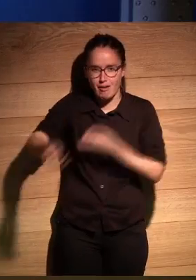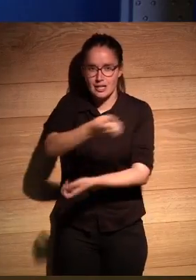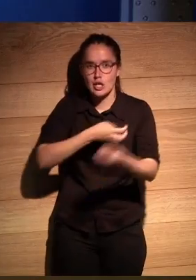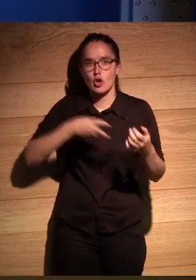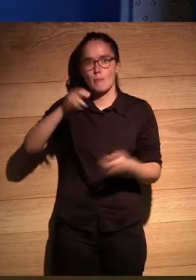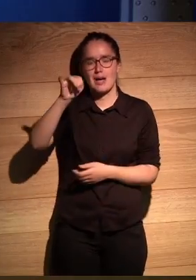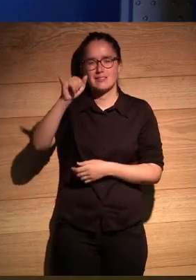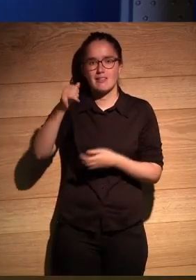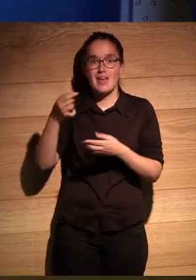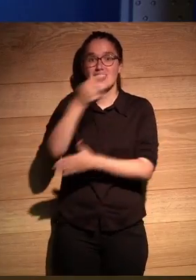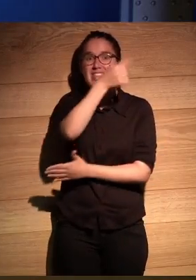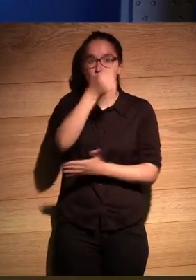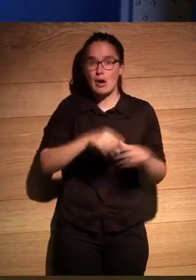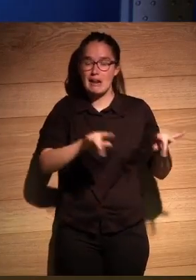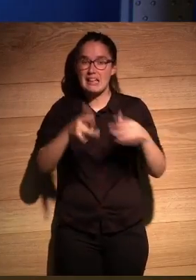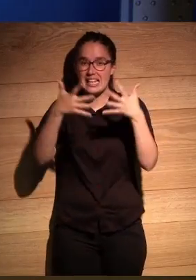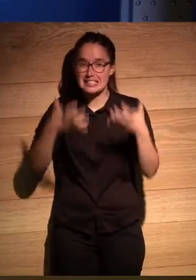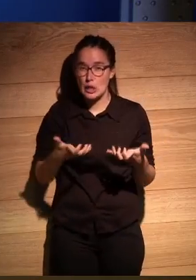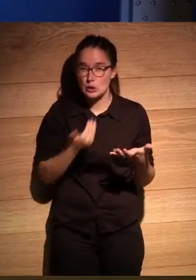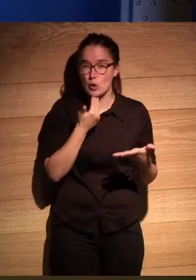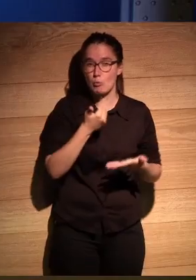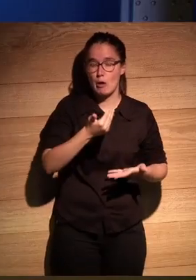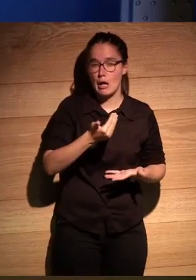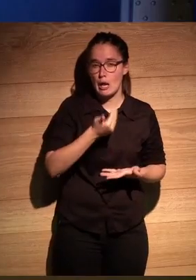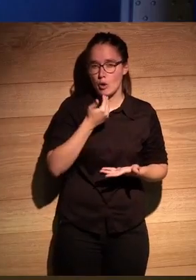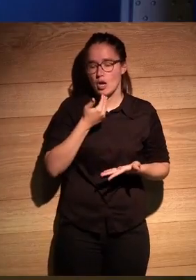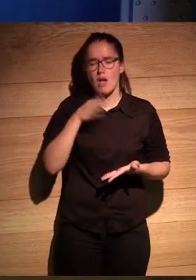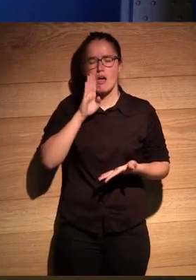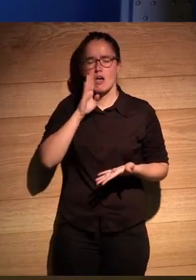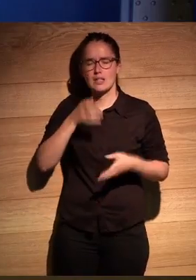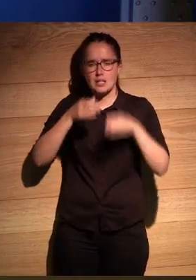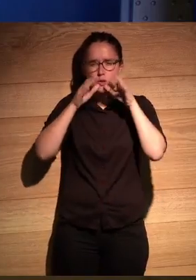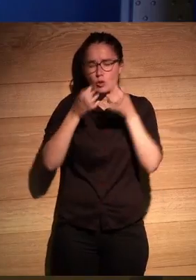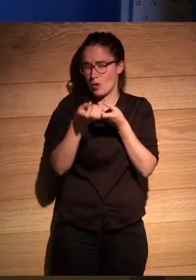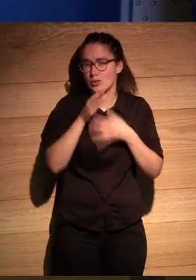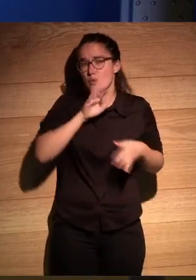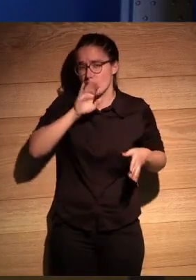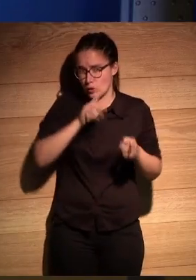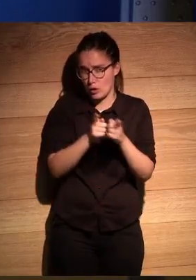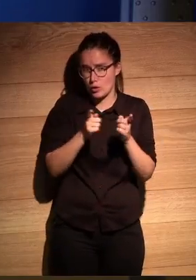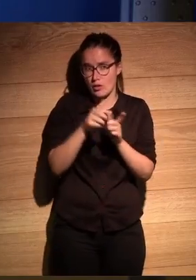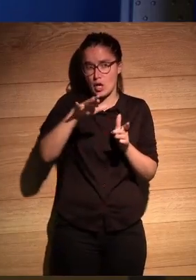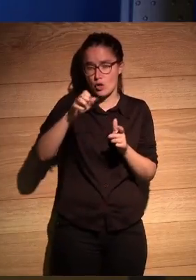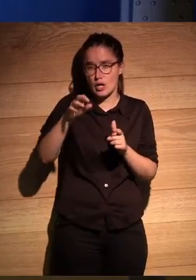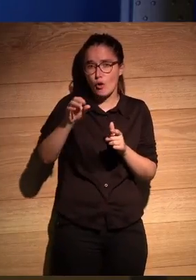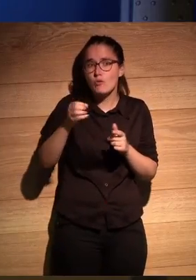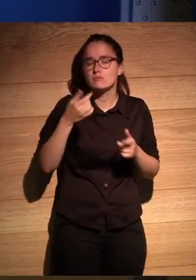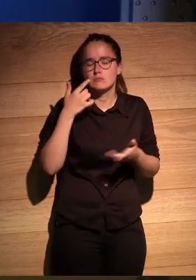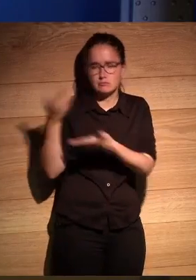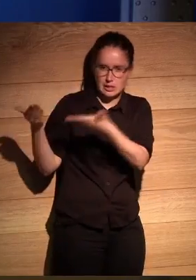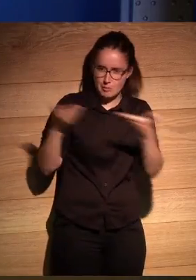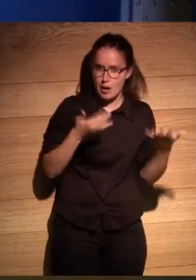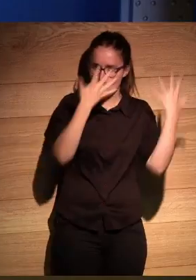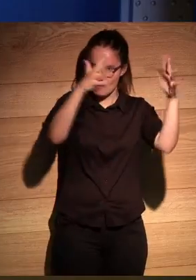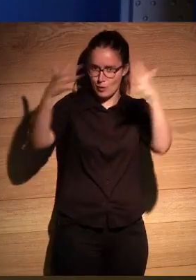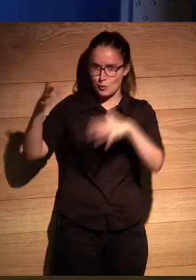Pati de dibujar el desierto como el otro día estábamos desayunando os cuento una anécdota y Rodrigo vente para acá con